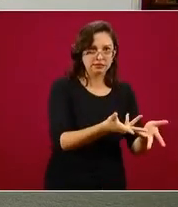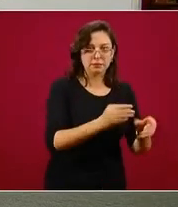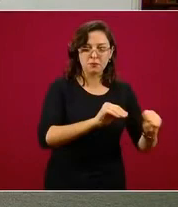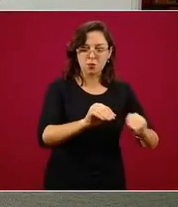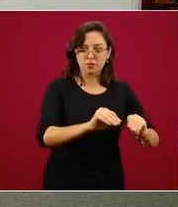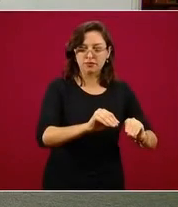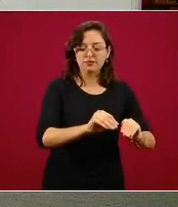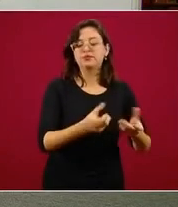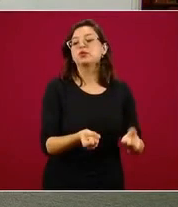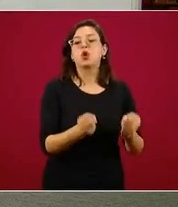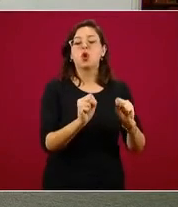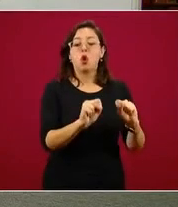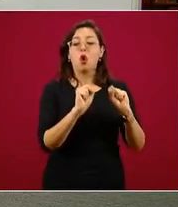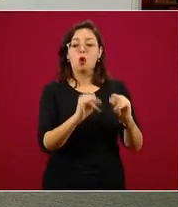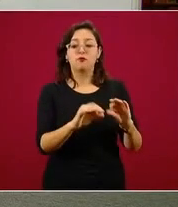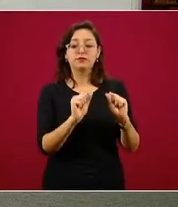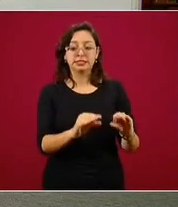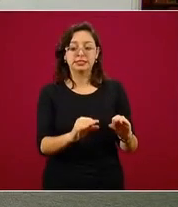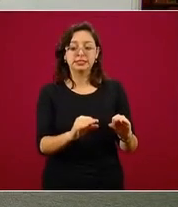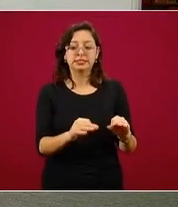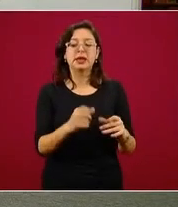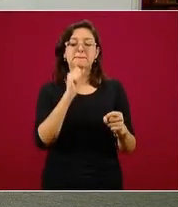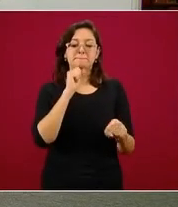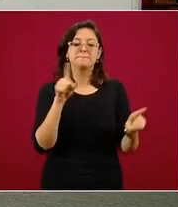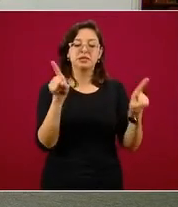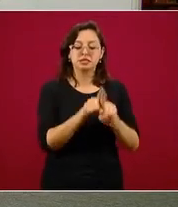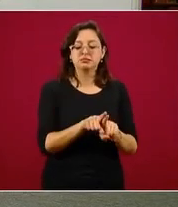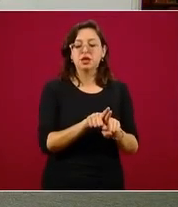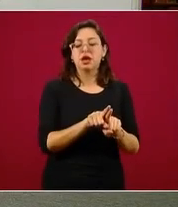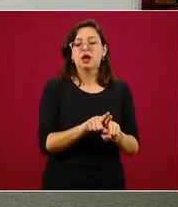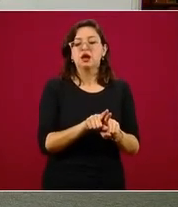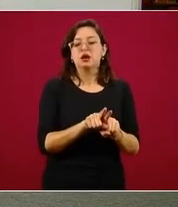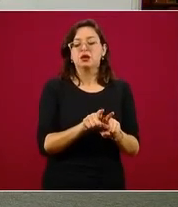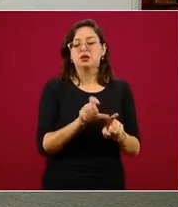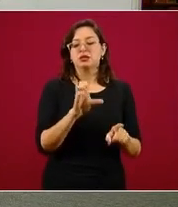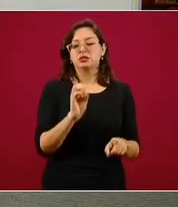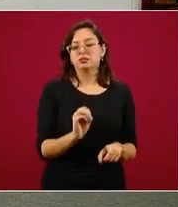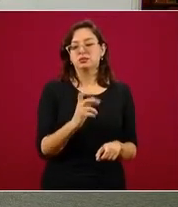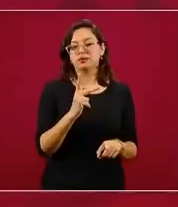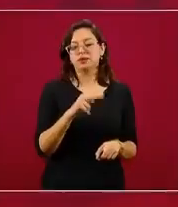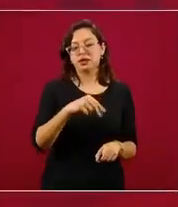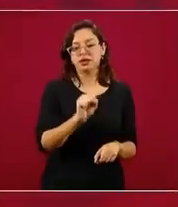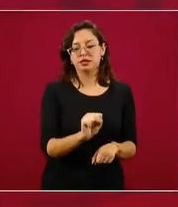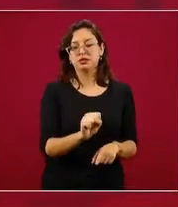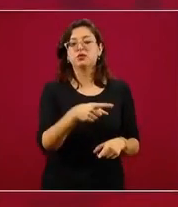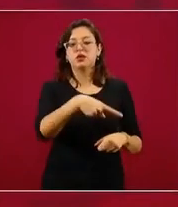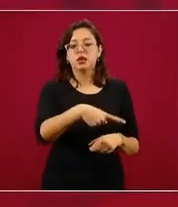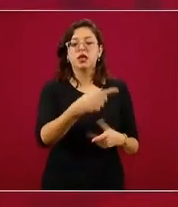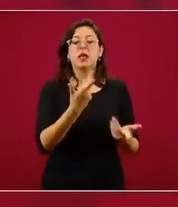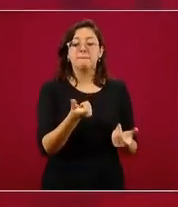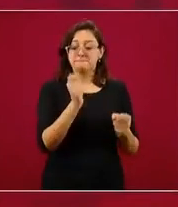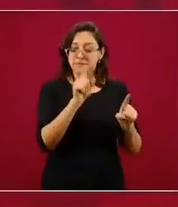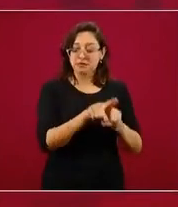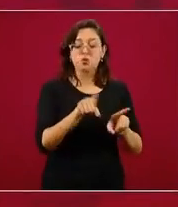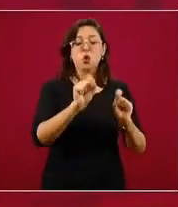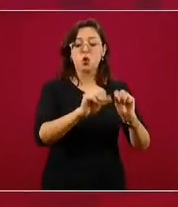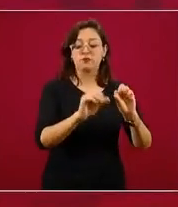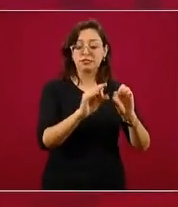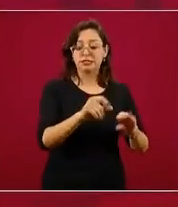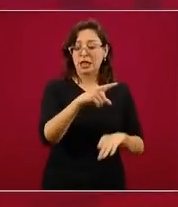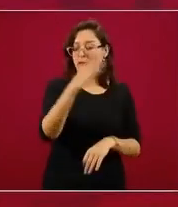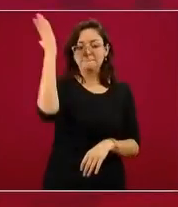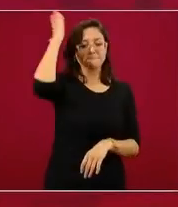oficinas regionales, incluyendo la Organización Panamericana de la Salud, que tiene el doble papel de ser la oficina sanitaria